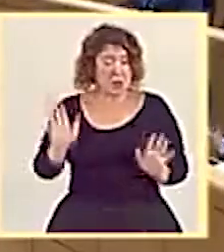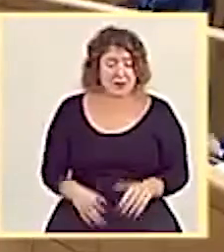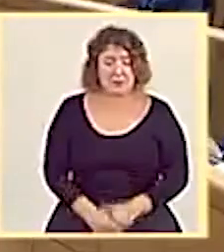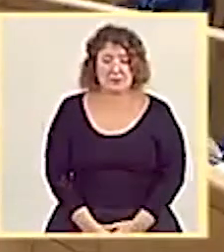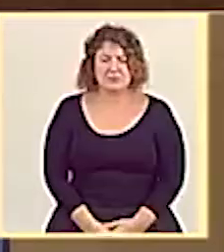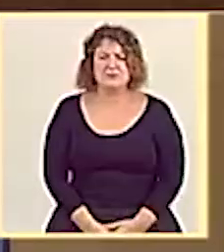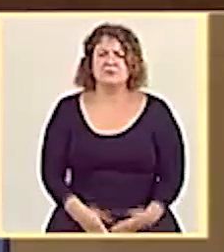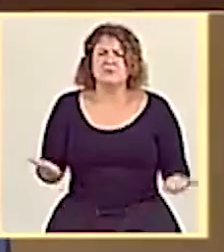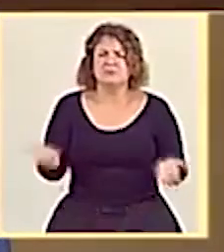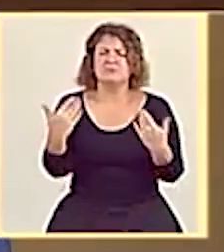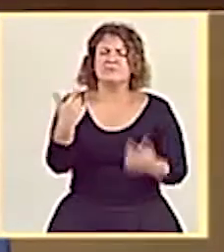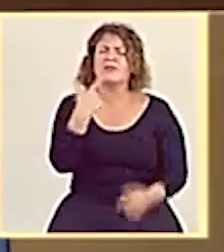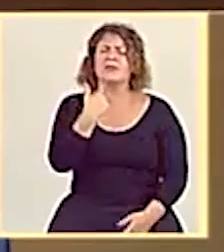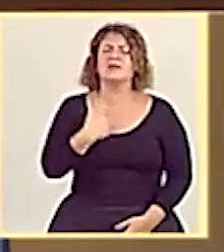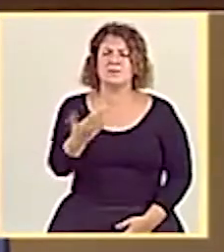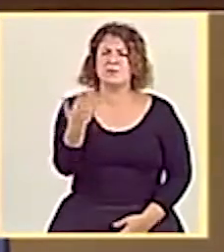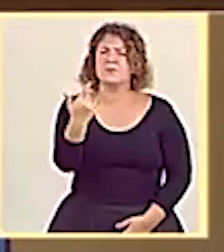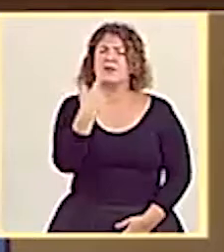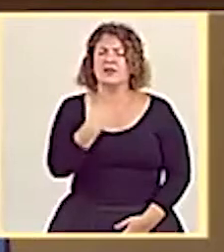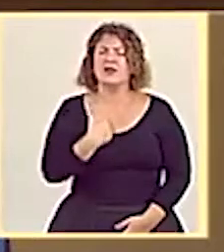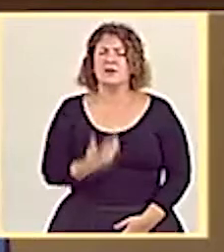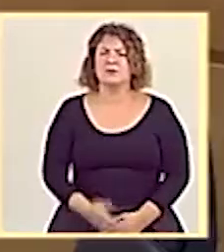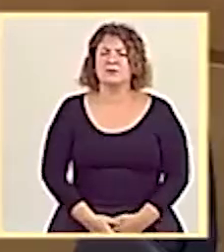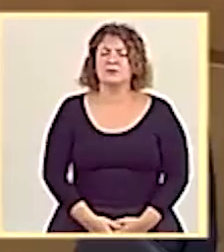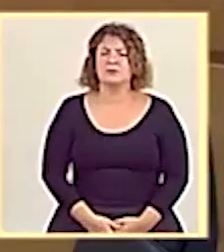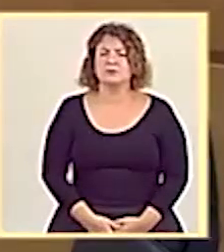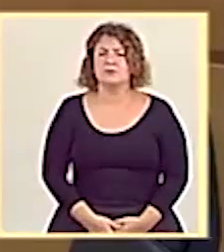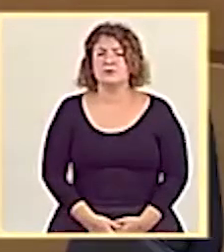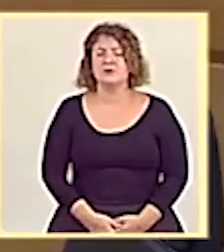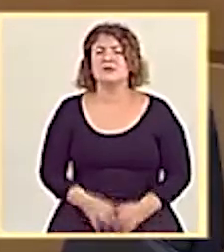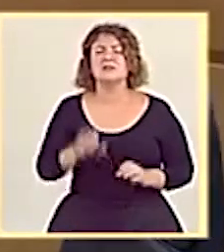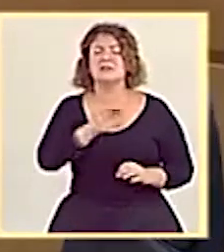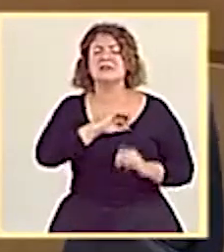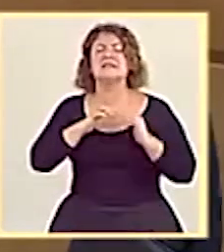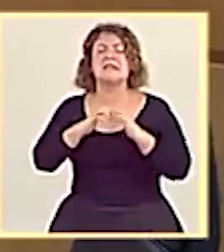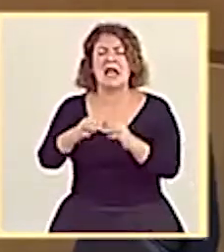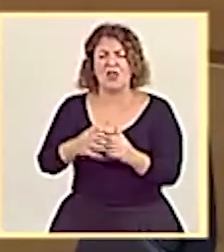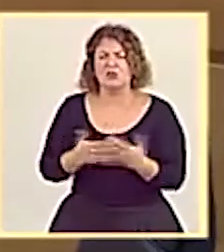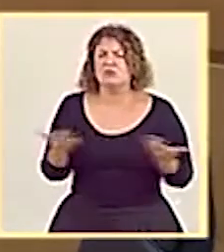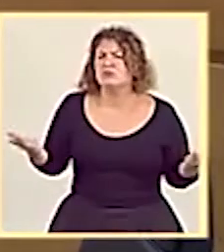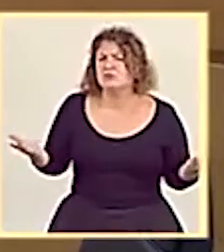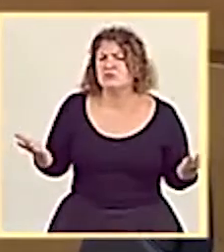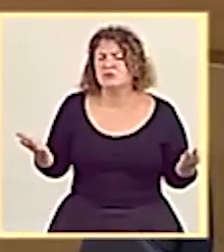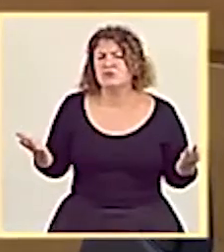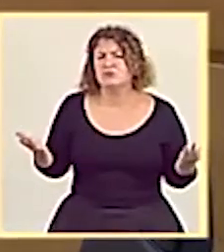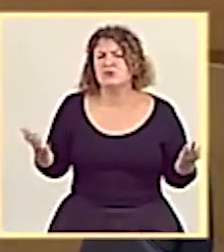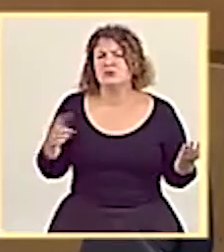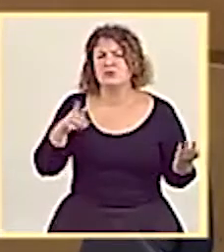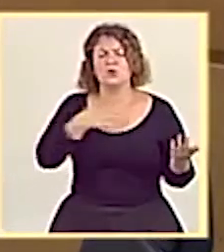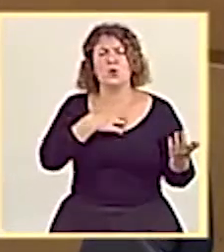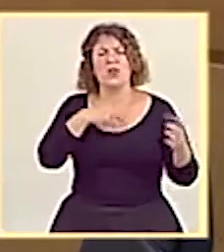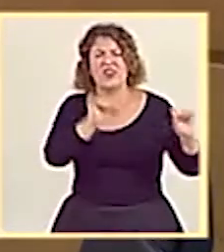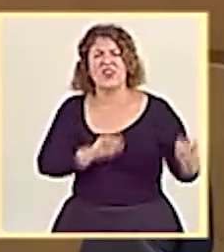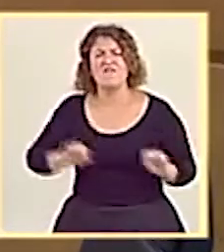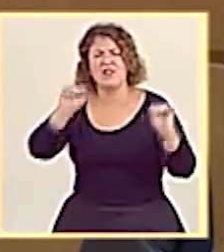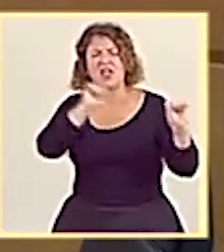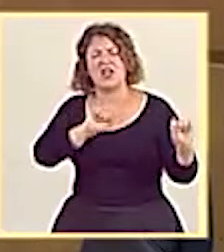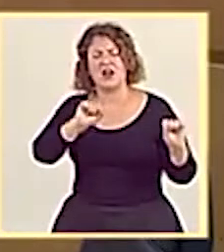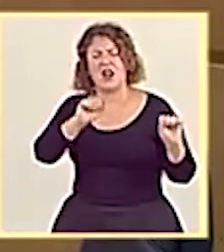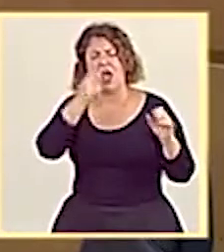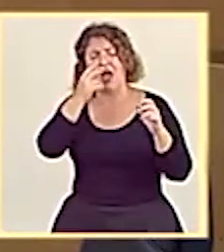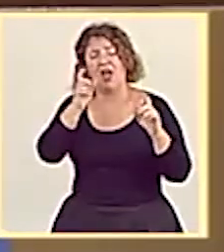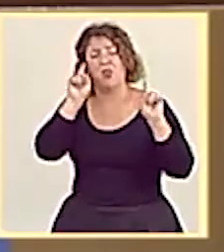Pero dígame, dígame, señor Ruz, senador, dígame, ¿qué le impide a usted defender la educación pública?